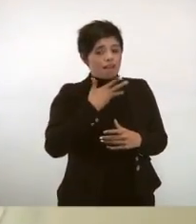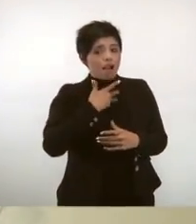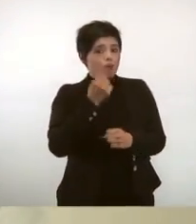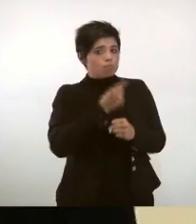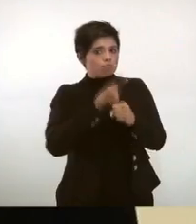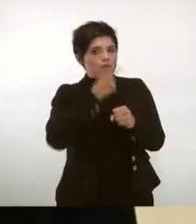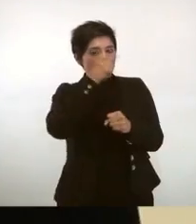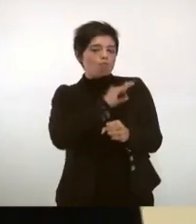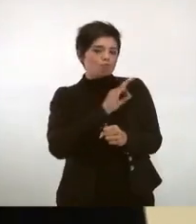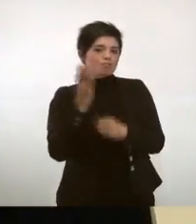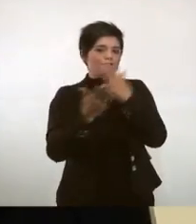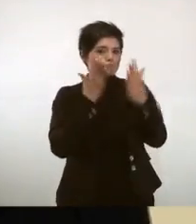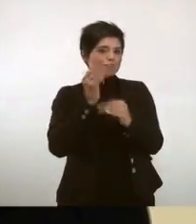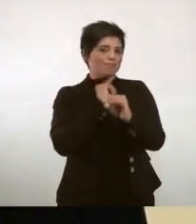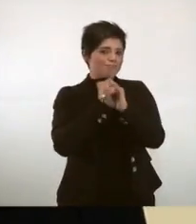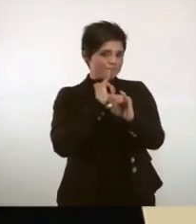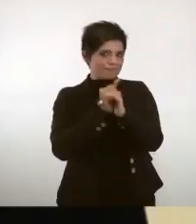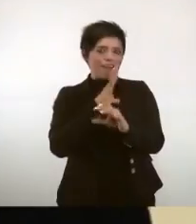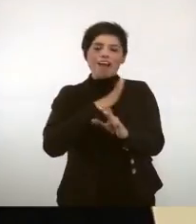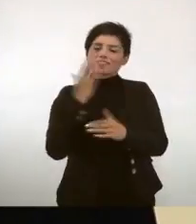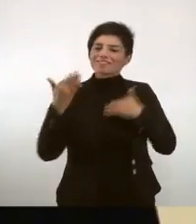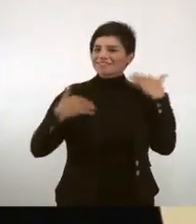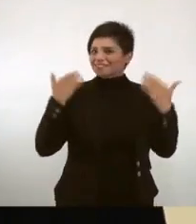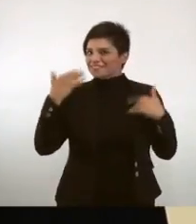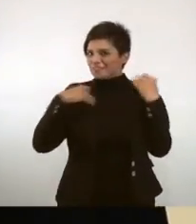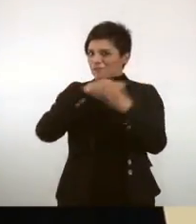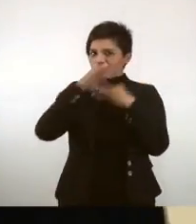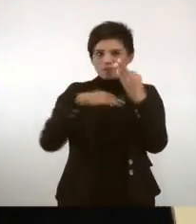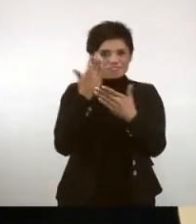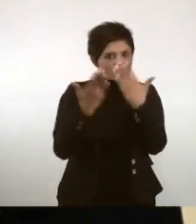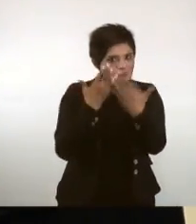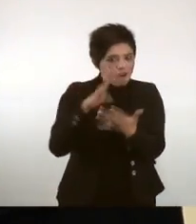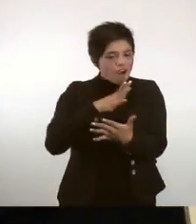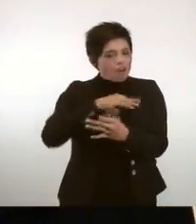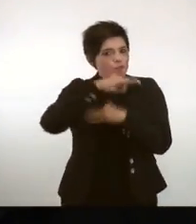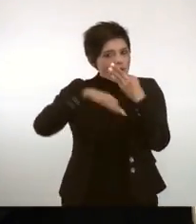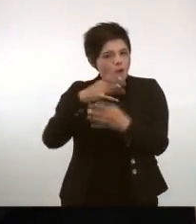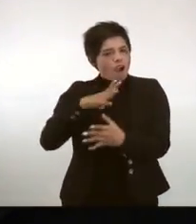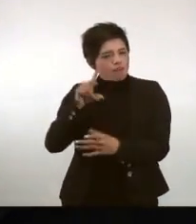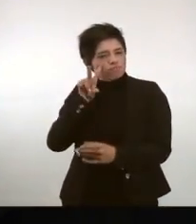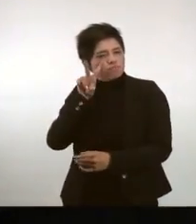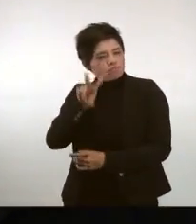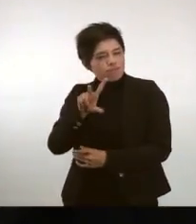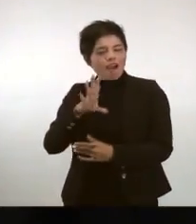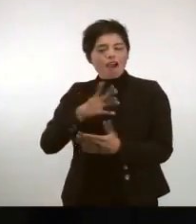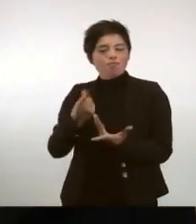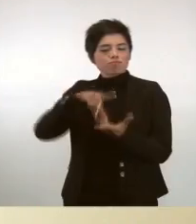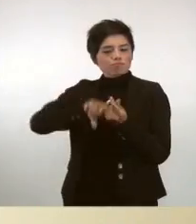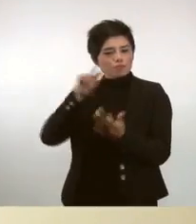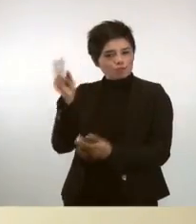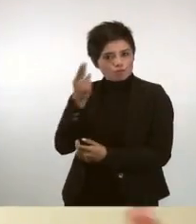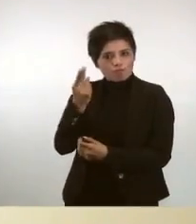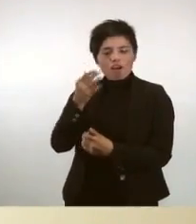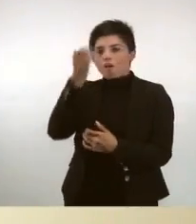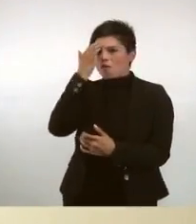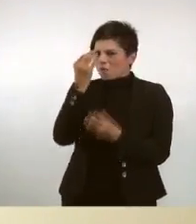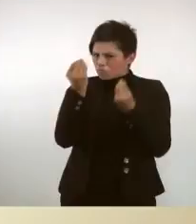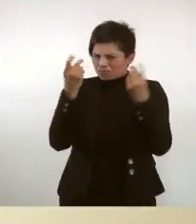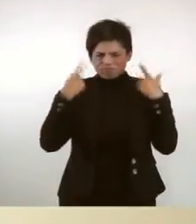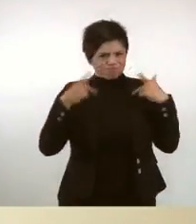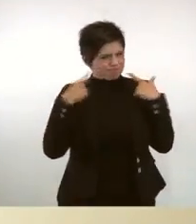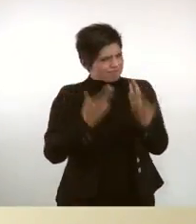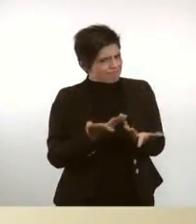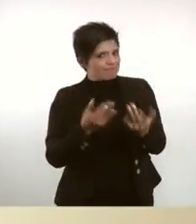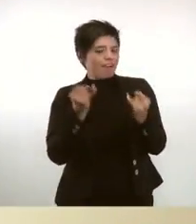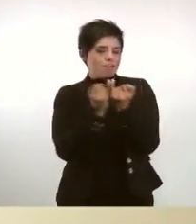estudiar en línea. Disfrutar del estudio, de todo lo que tiene uno como visión dentro de la universidad. Conoces muchas personas,